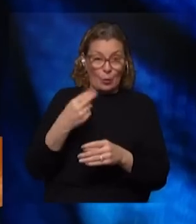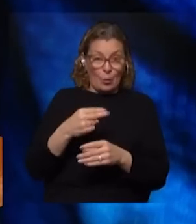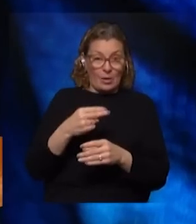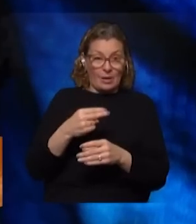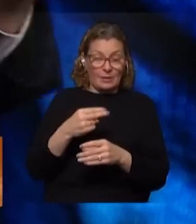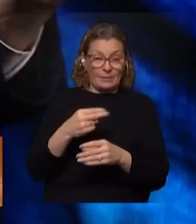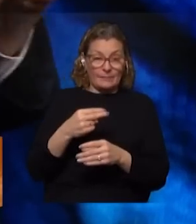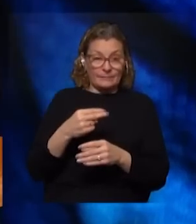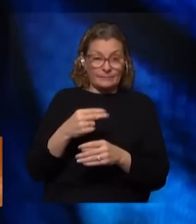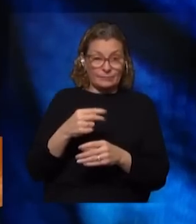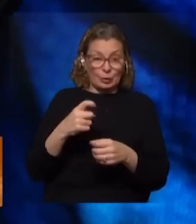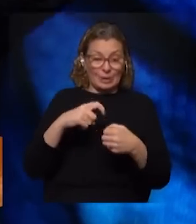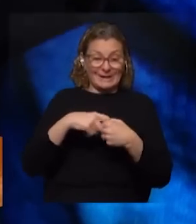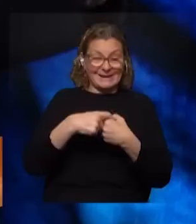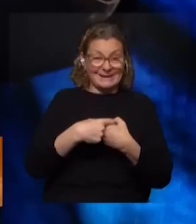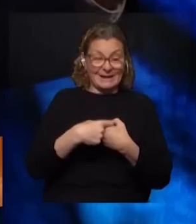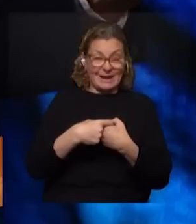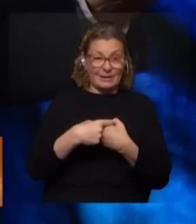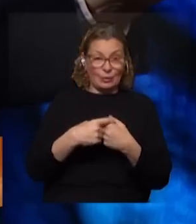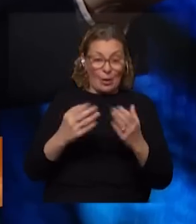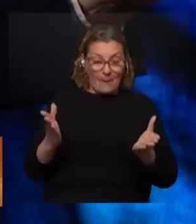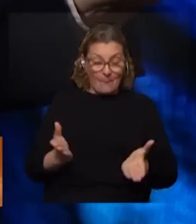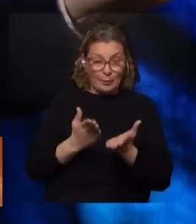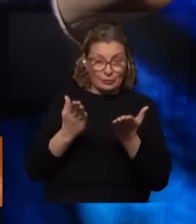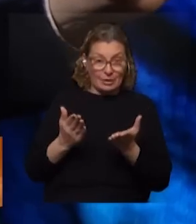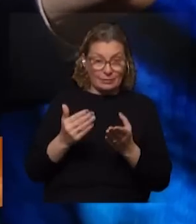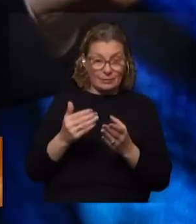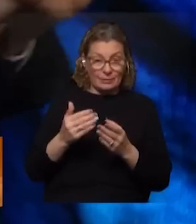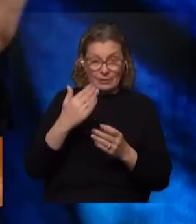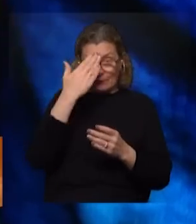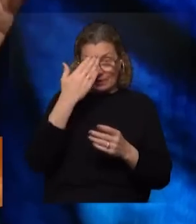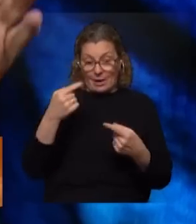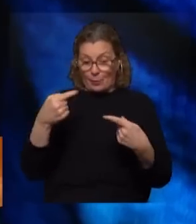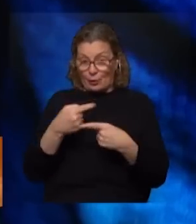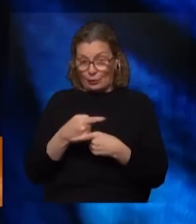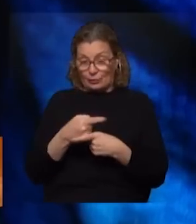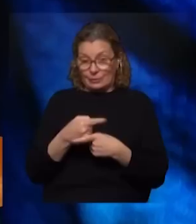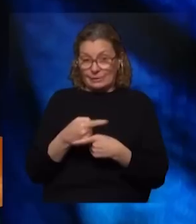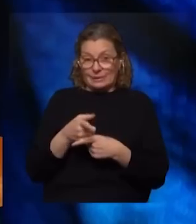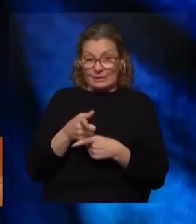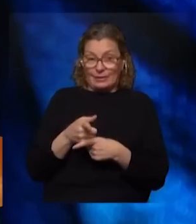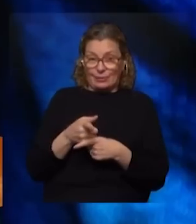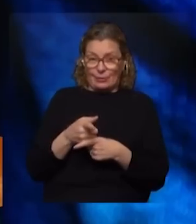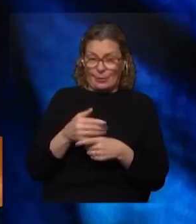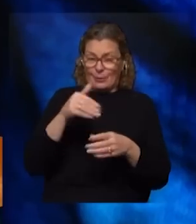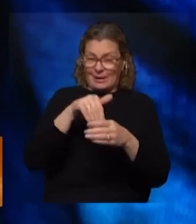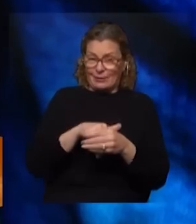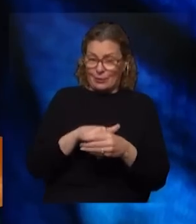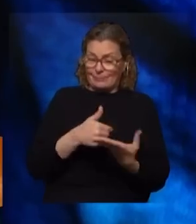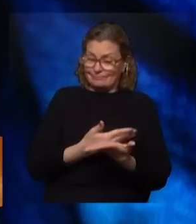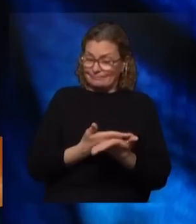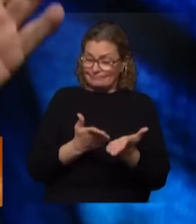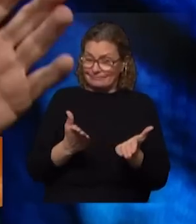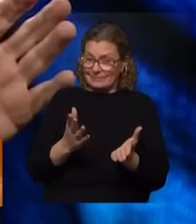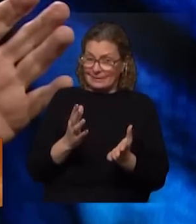con el movimiento sindical impulsando una iniciativa y el Frente Amplio en contra sería para una elección un escenario